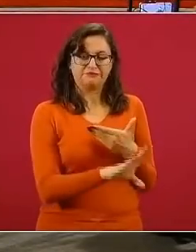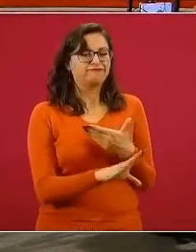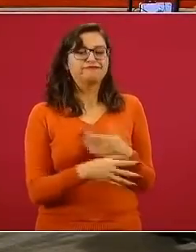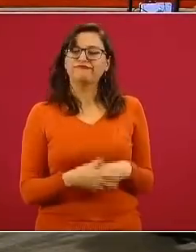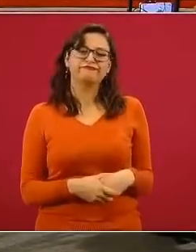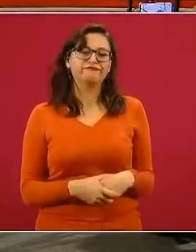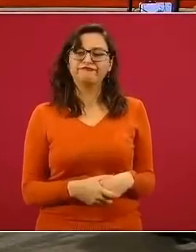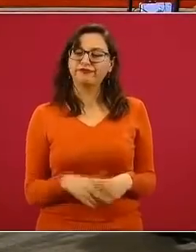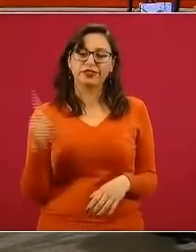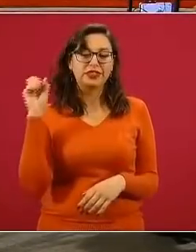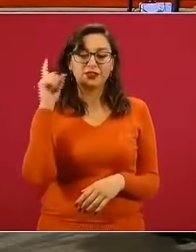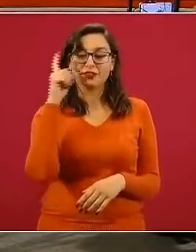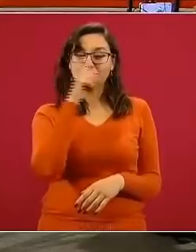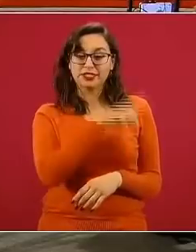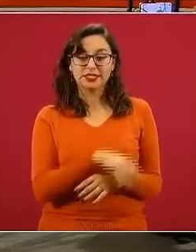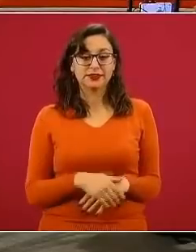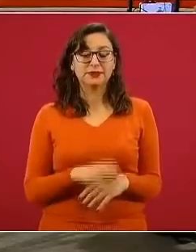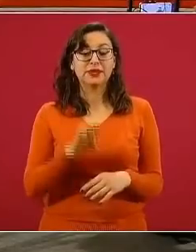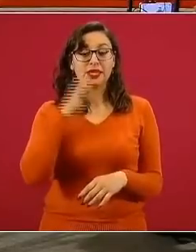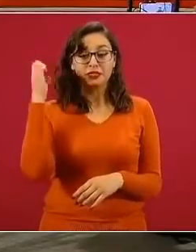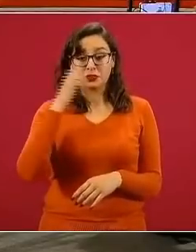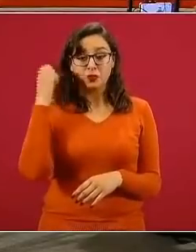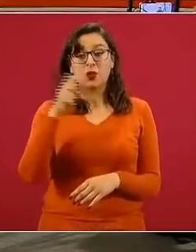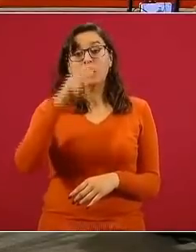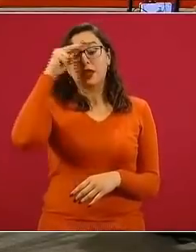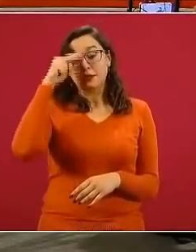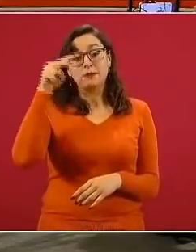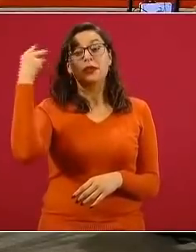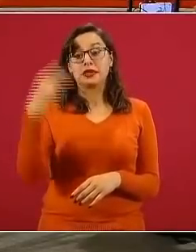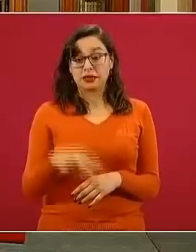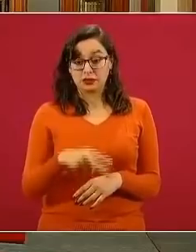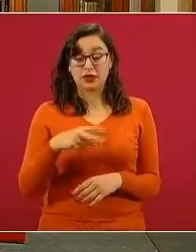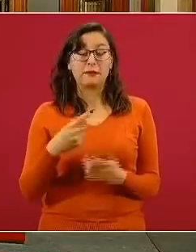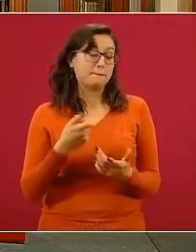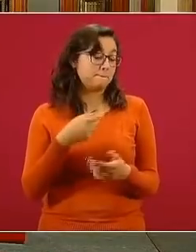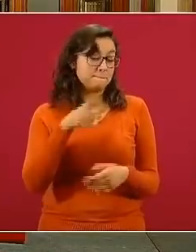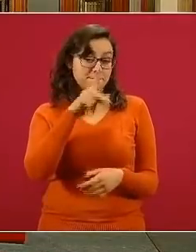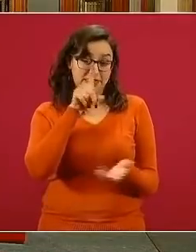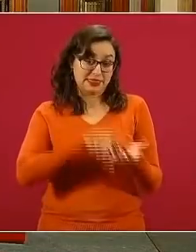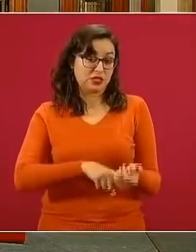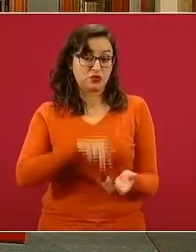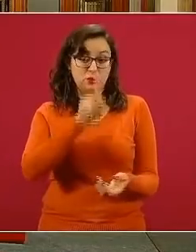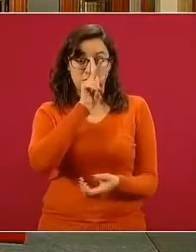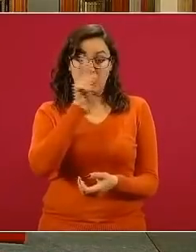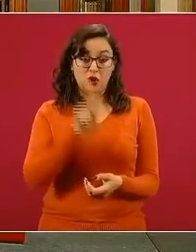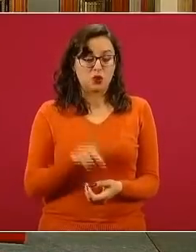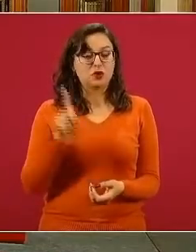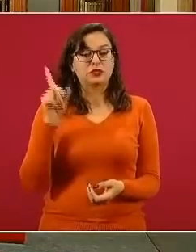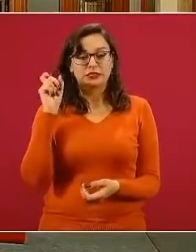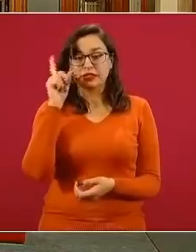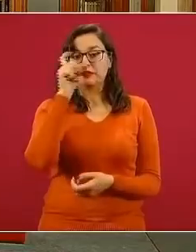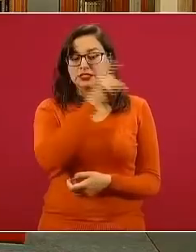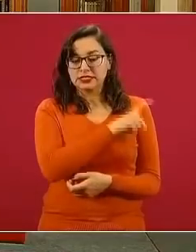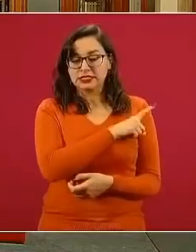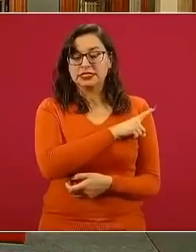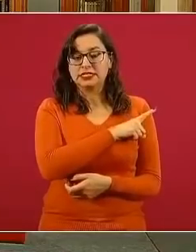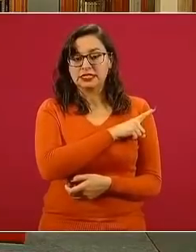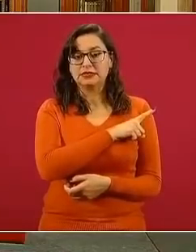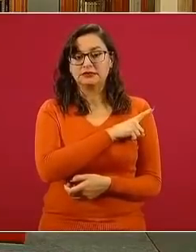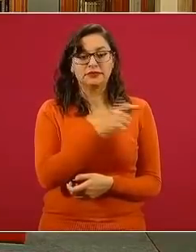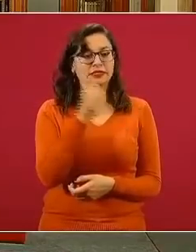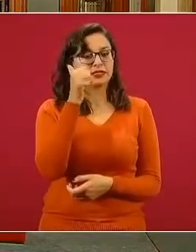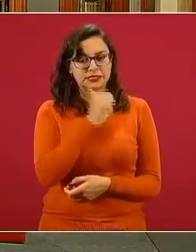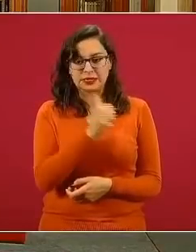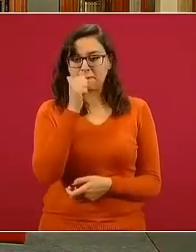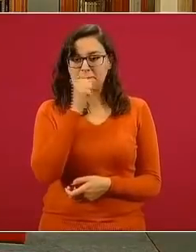Escuela Mexicana ha enfrentado… La siguiente, por favor, para que puedan seguirme. La Escuela Mexicana